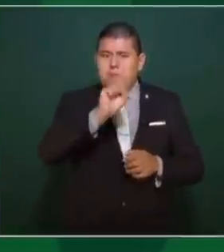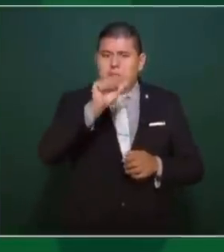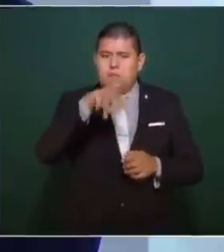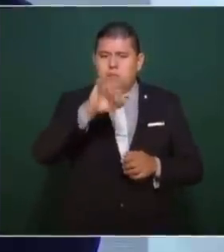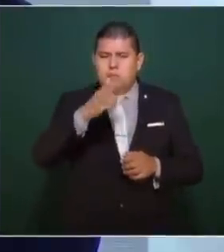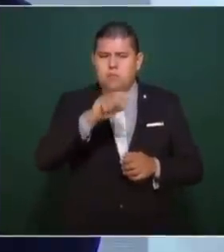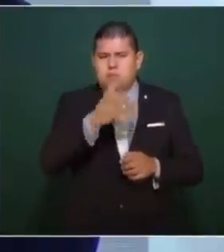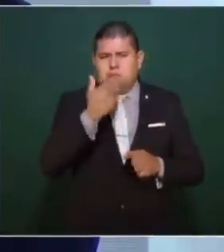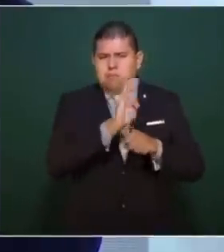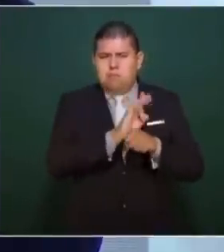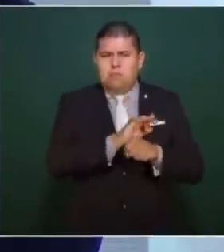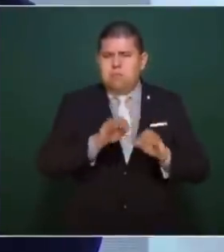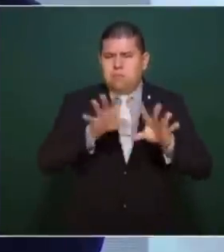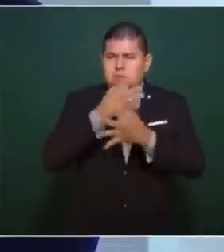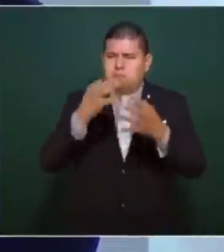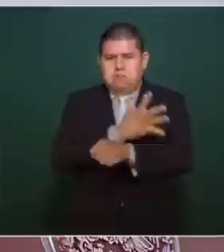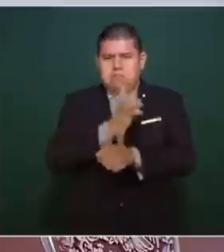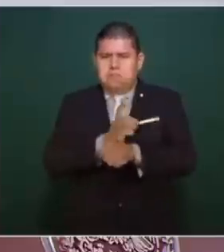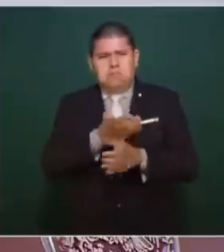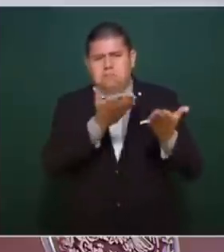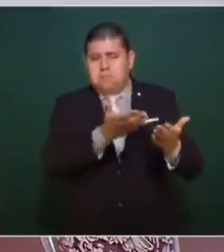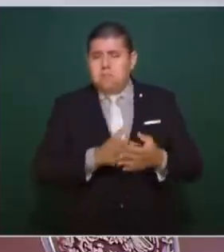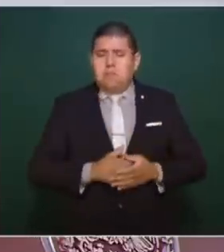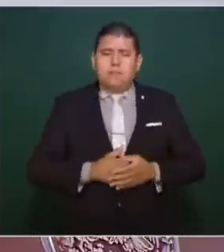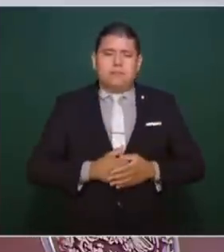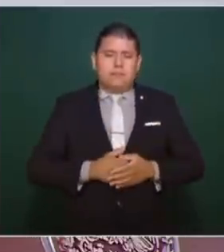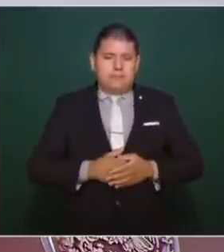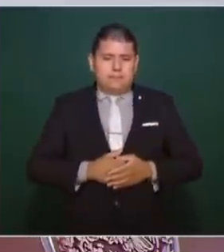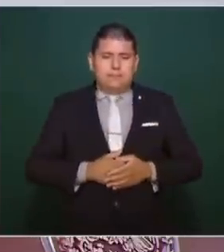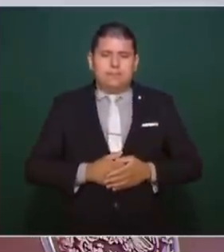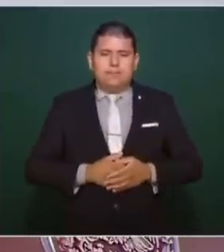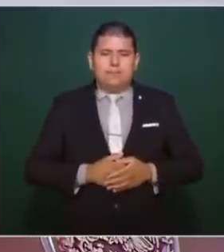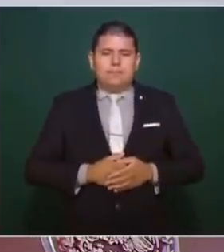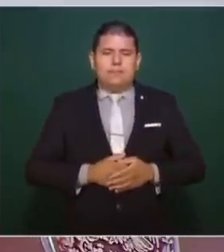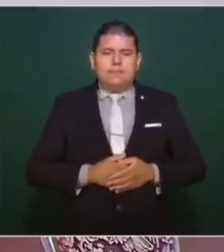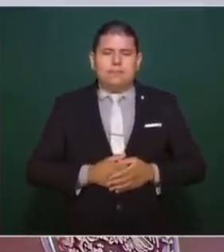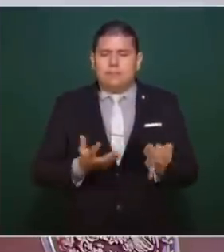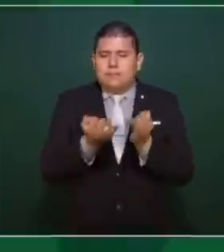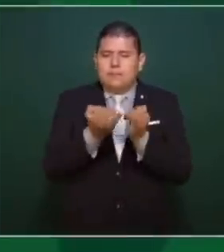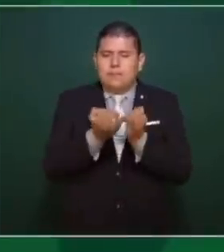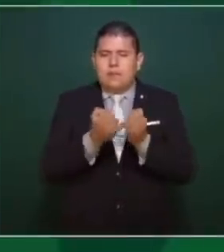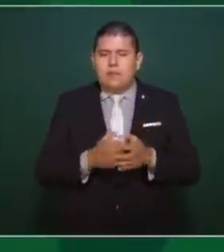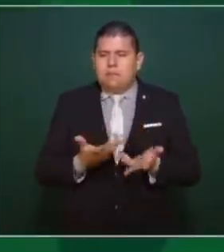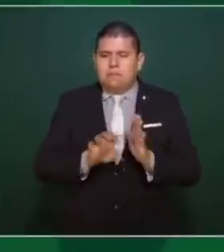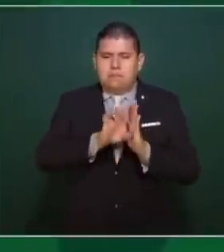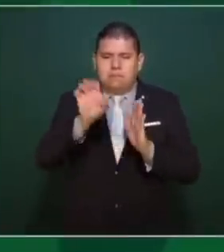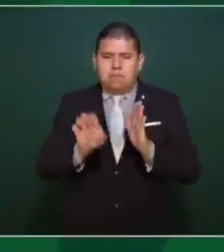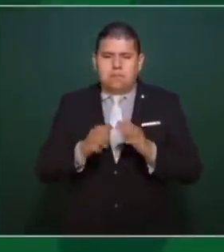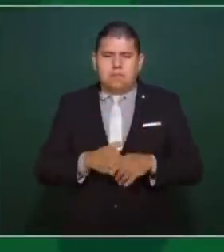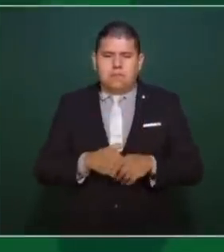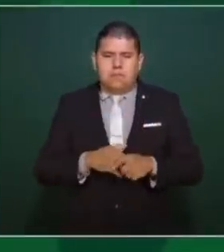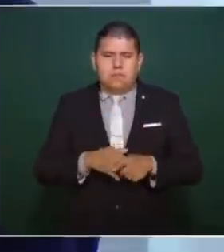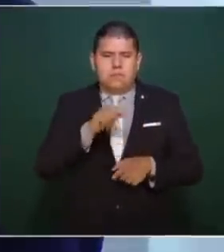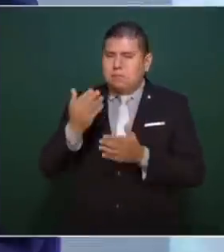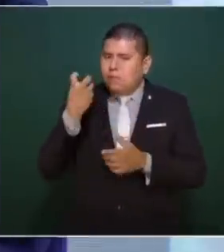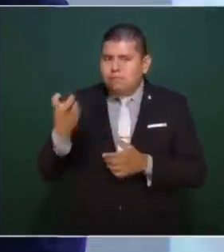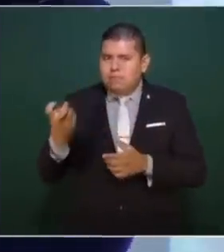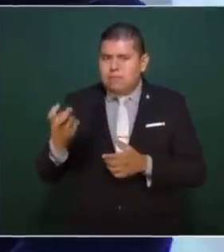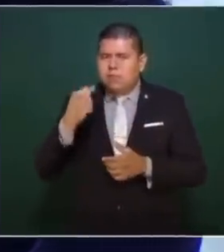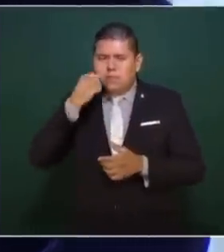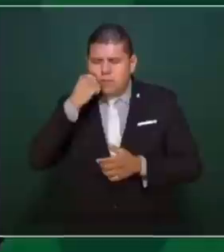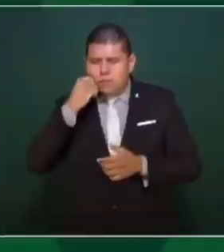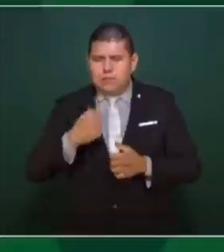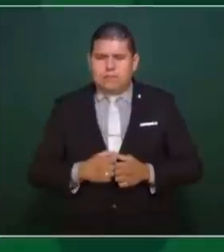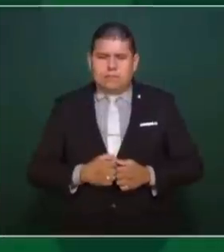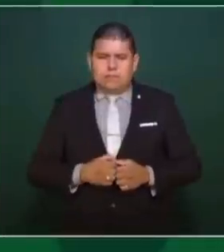le convendría que se aclarara formalmente y le creo que fue por créditos. De todas